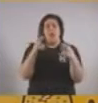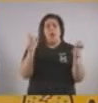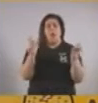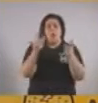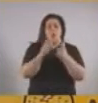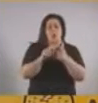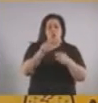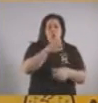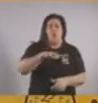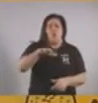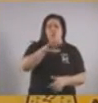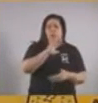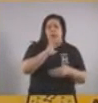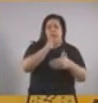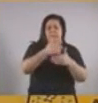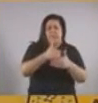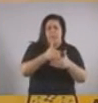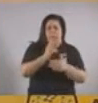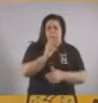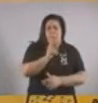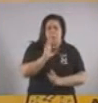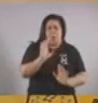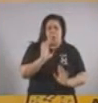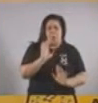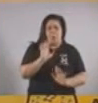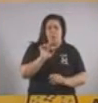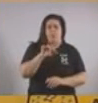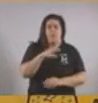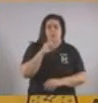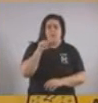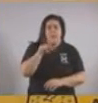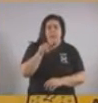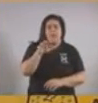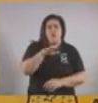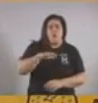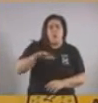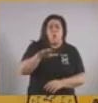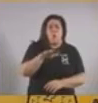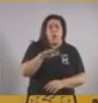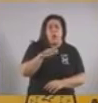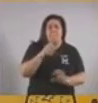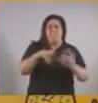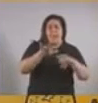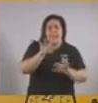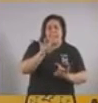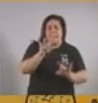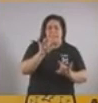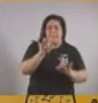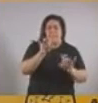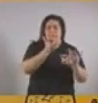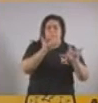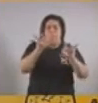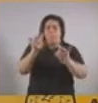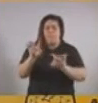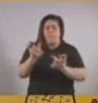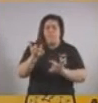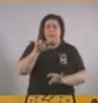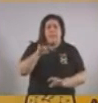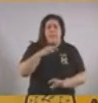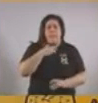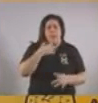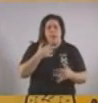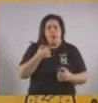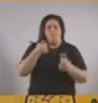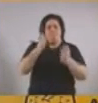Posiblemente esto es lo más importante porque es uno de los principales espacios o situaciones de riesgo. Acá quiero enfatizar,